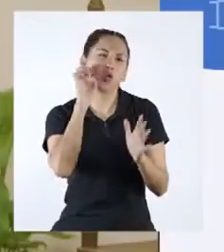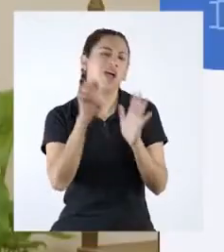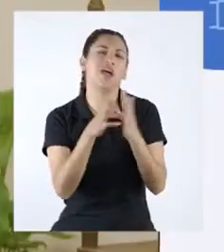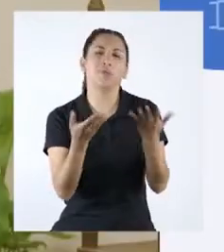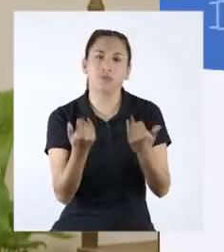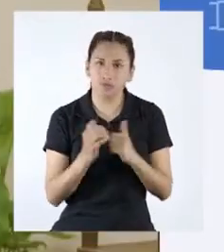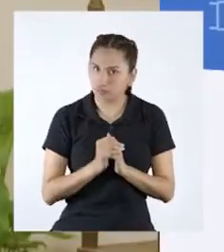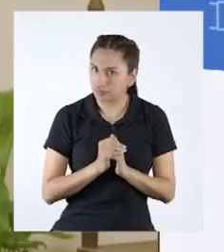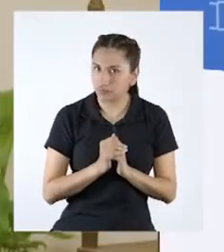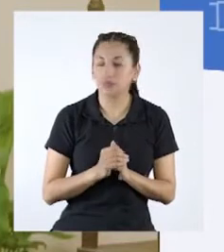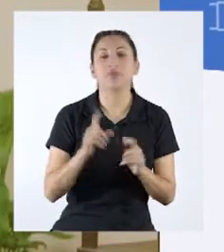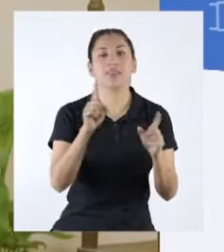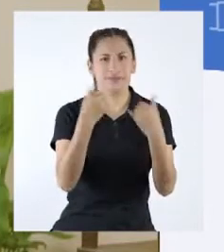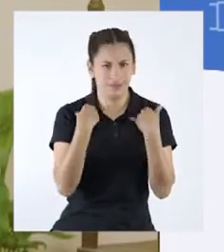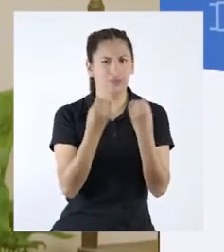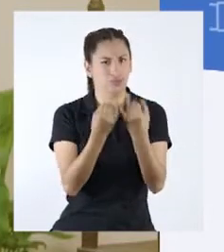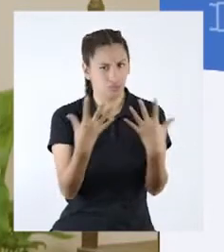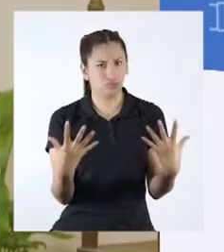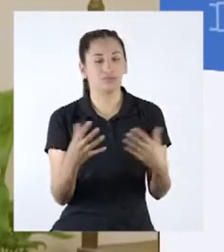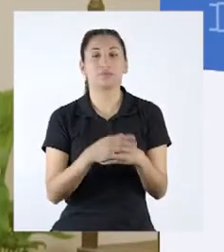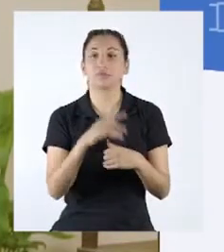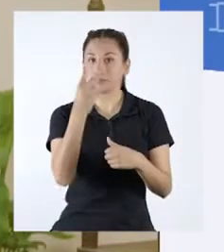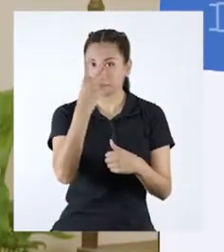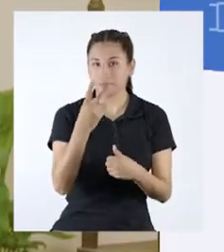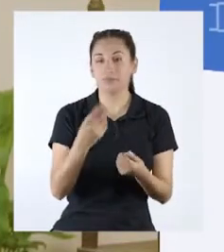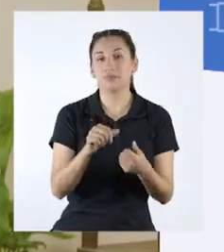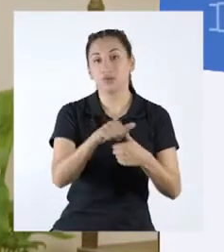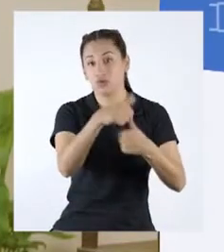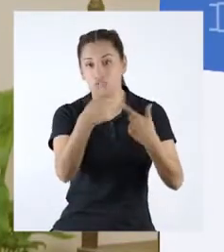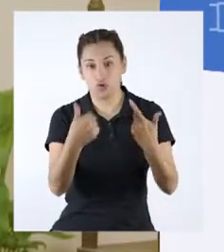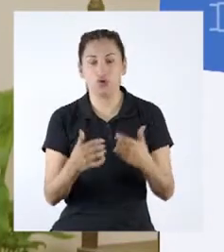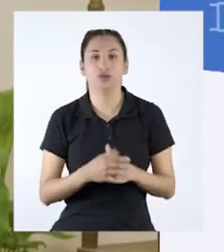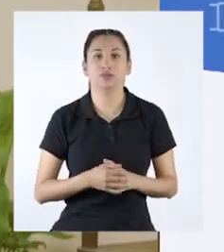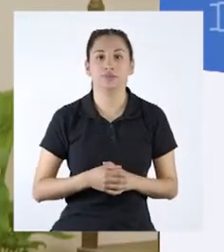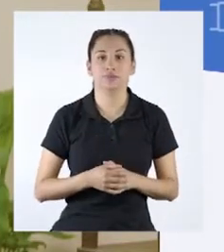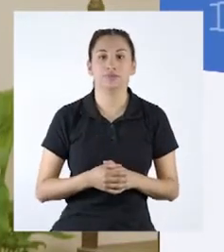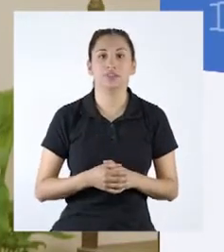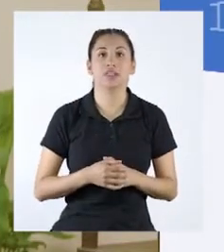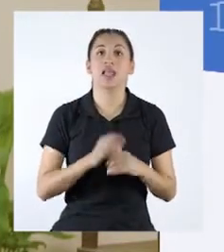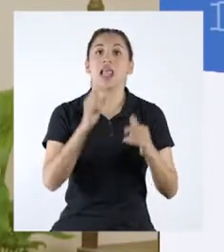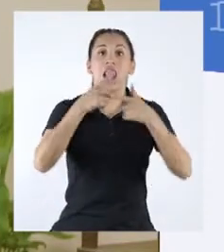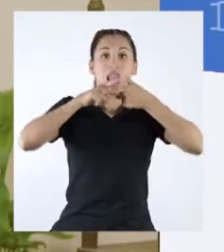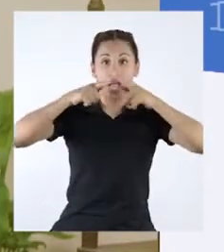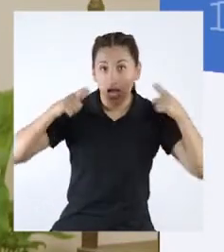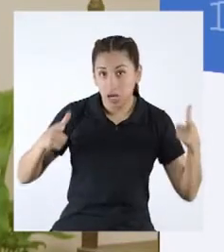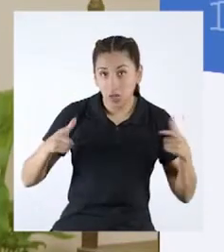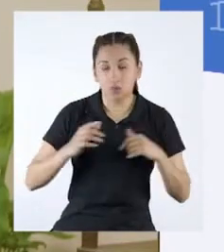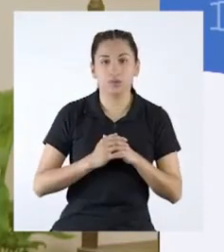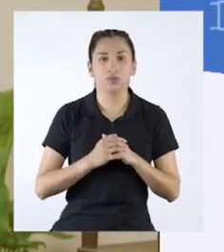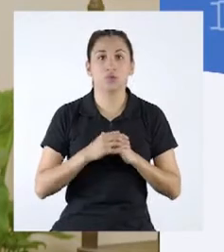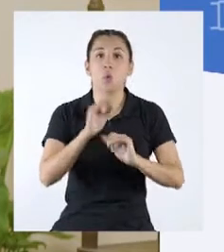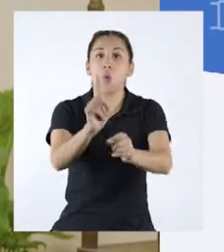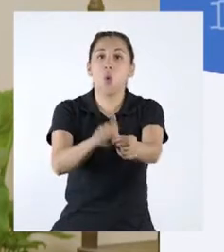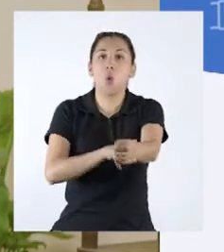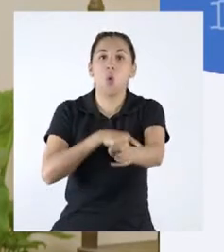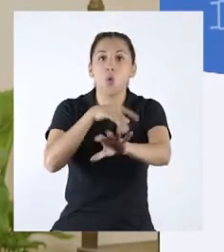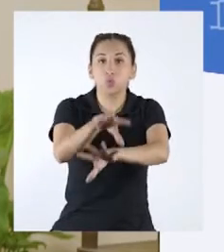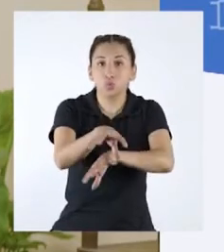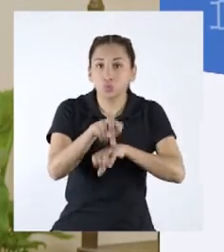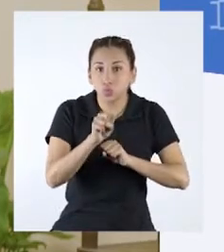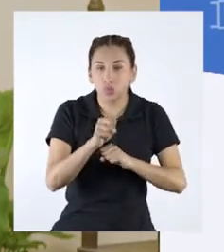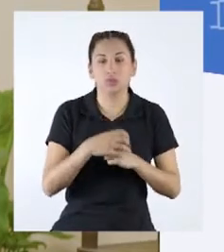Hay varios. Entre ellos tenemos las siguientes manifestaciones. Las lenguas, las